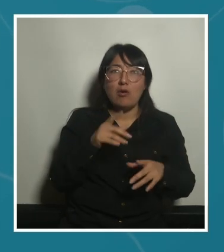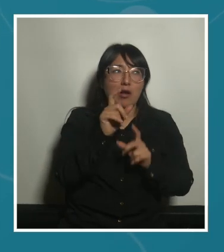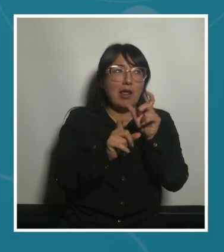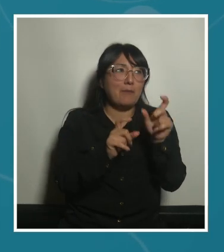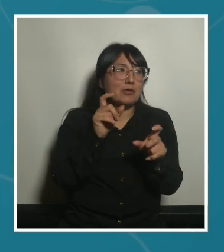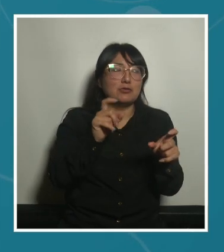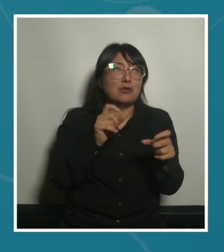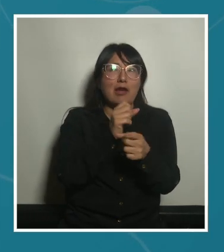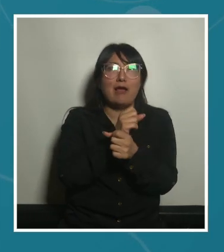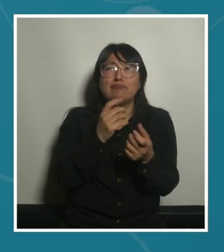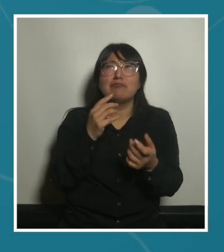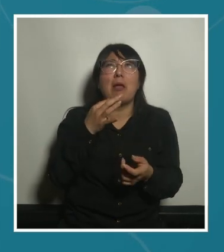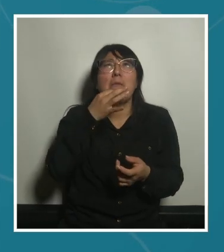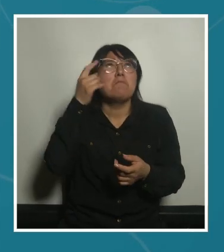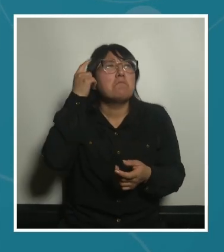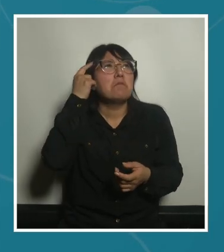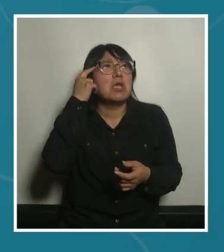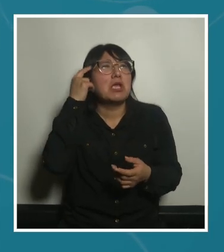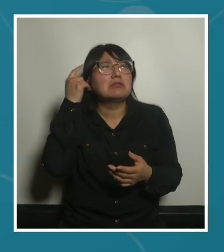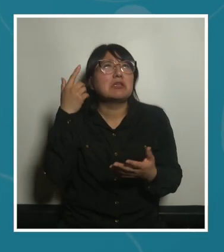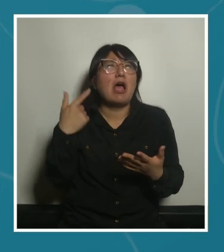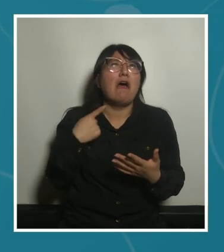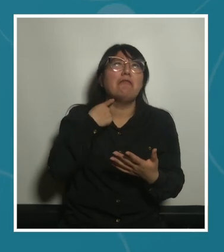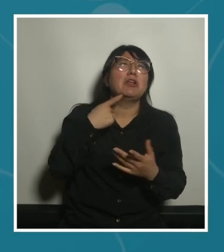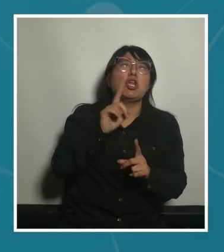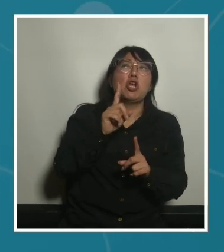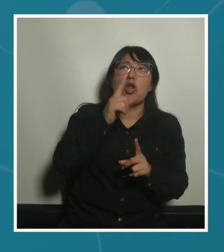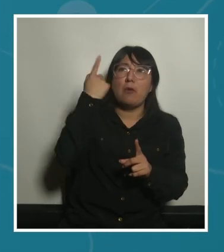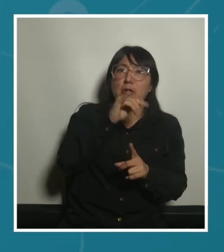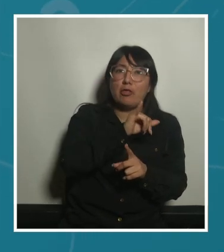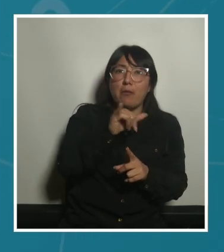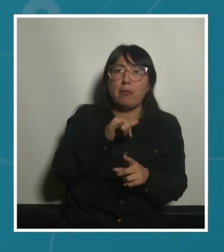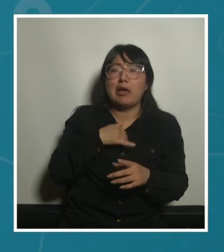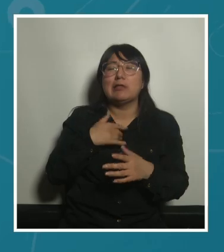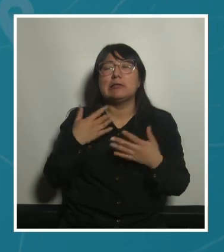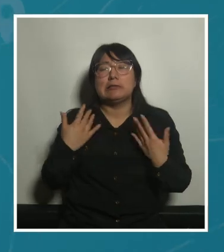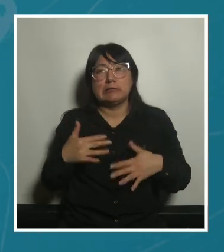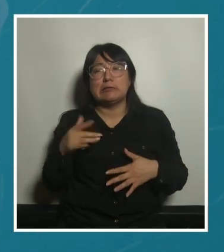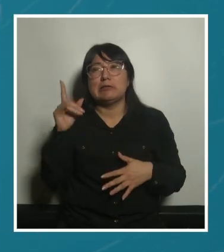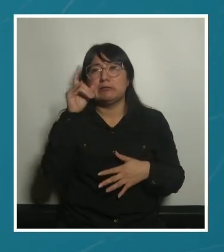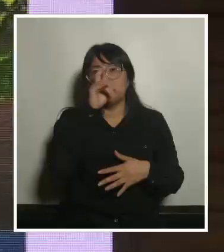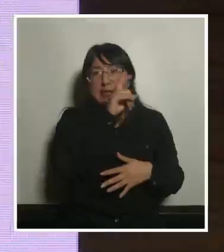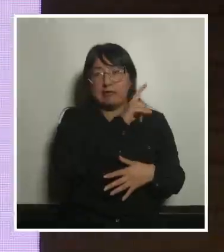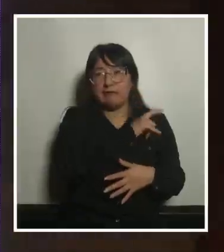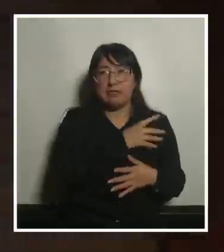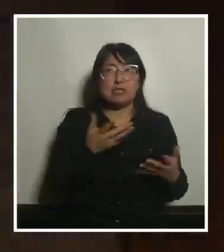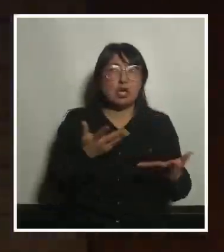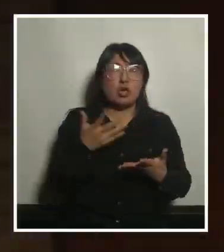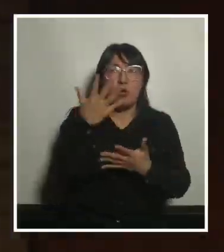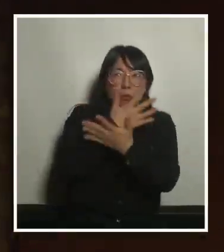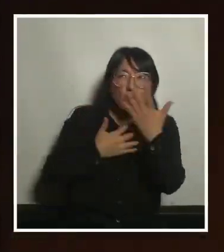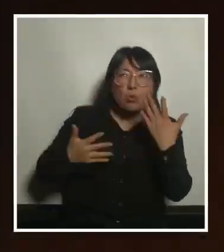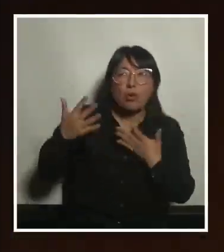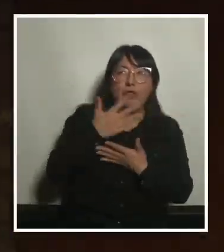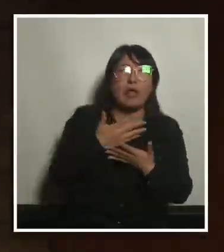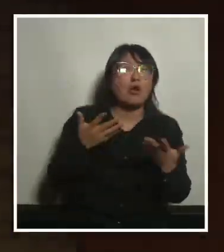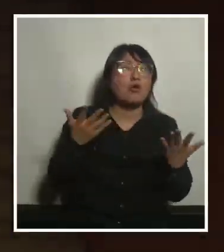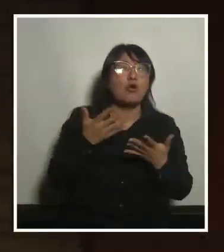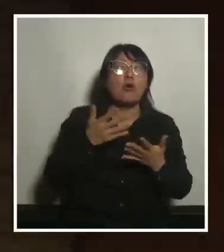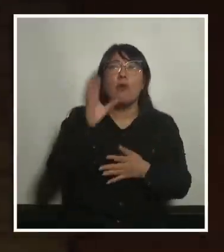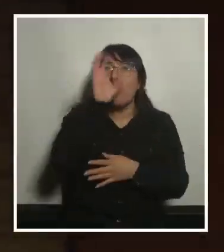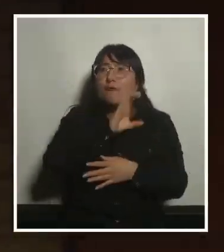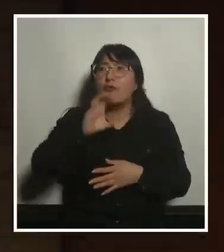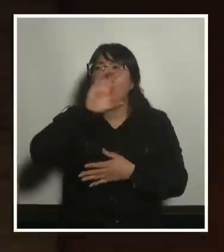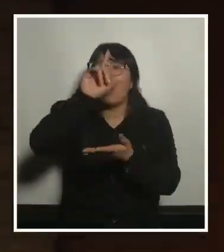lo ve tanto como una amenaza entonces cómo podemos mitigar el calor y tener espacios en los que poder